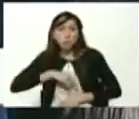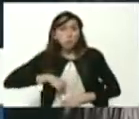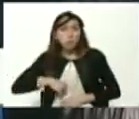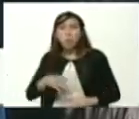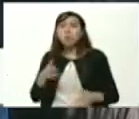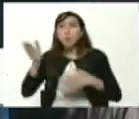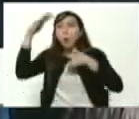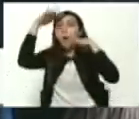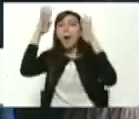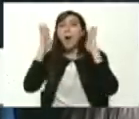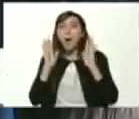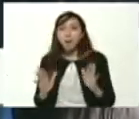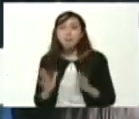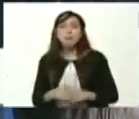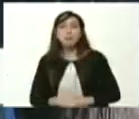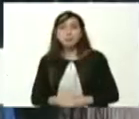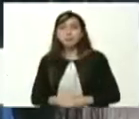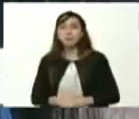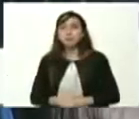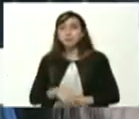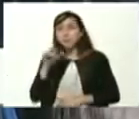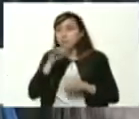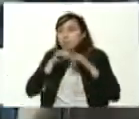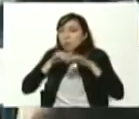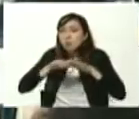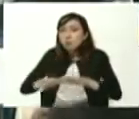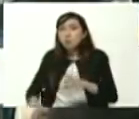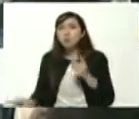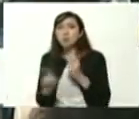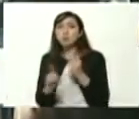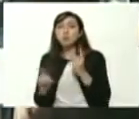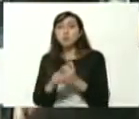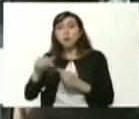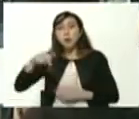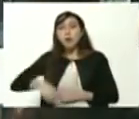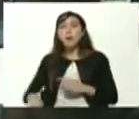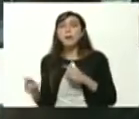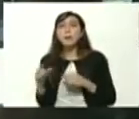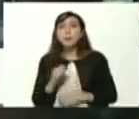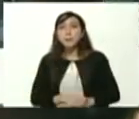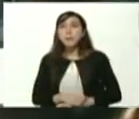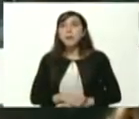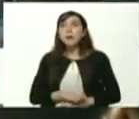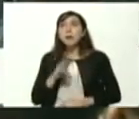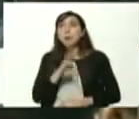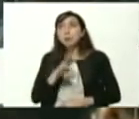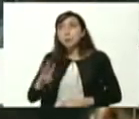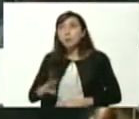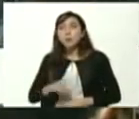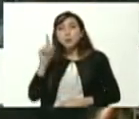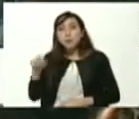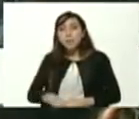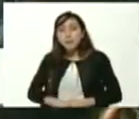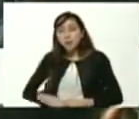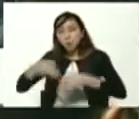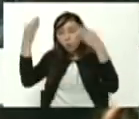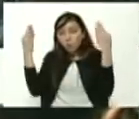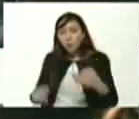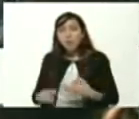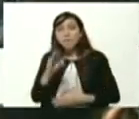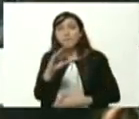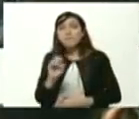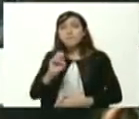difundiendo a través de nuestras redes sociales arroba febe en venezuela arroba febe oficial en donde se van a dar las diversas